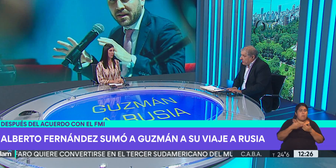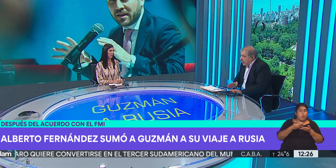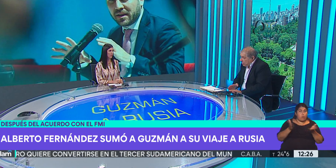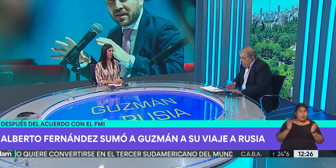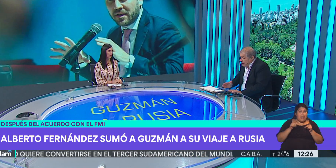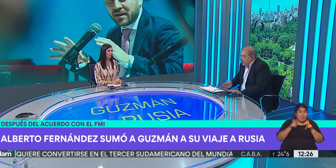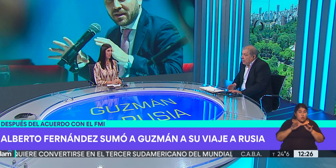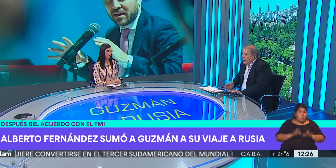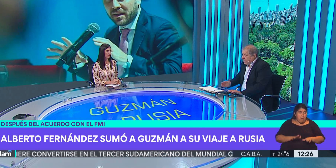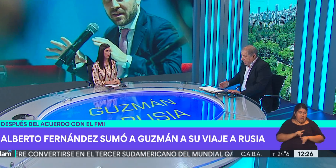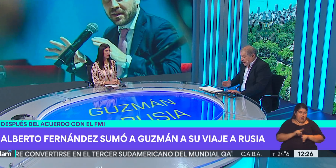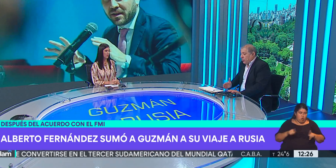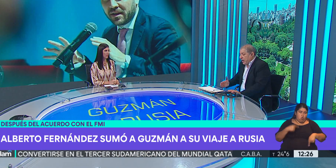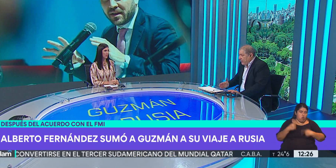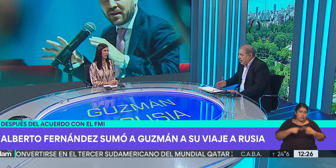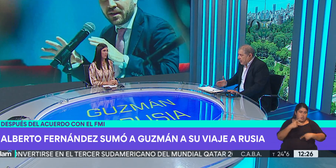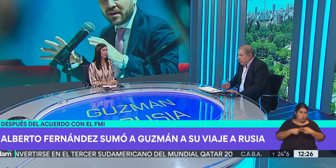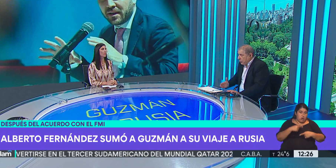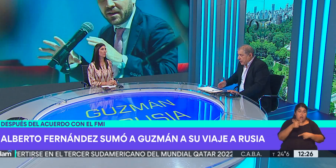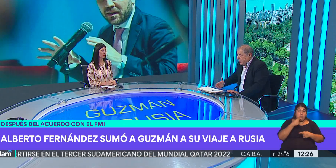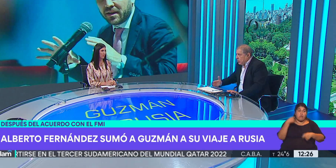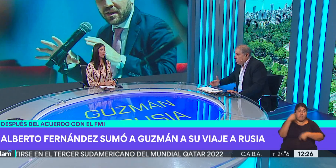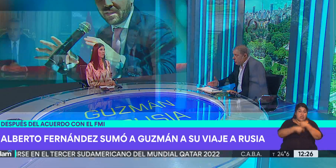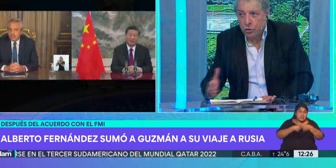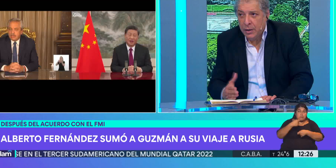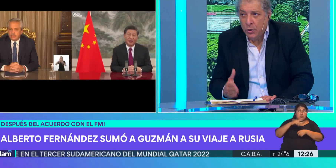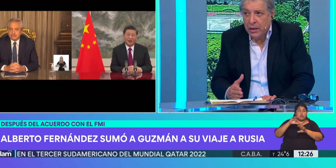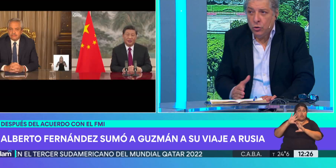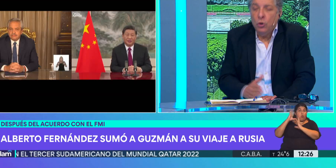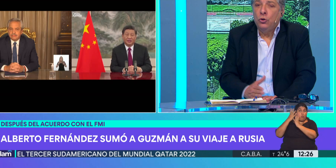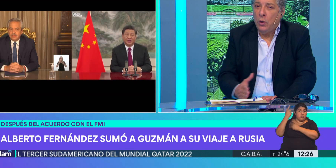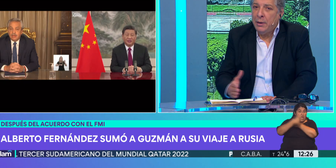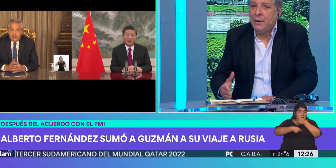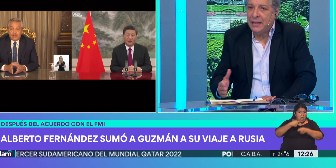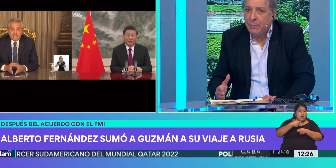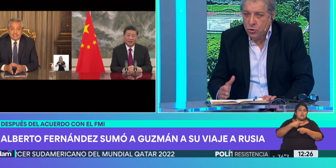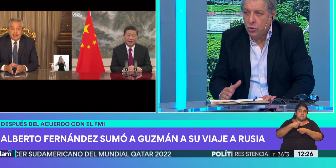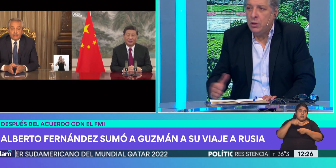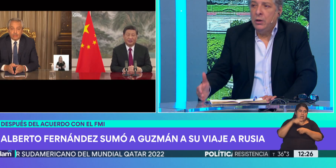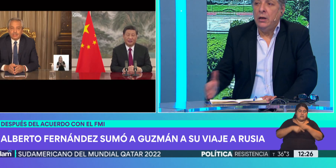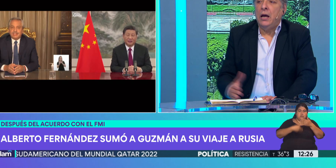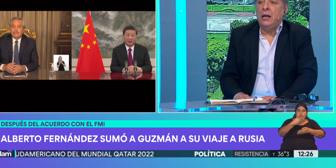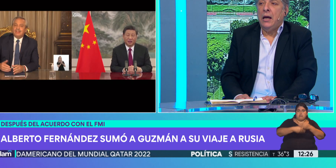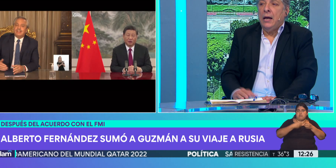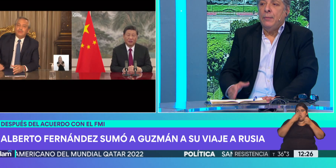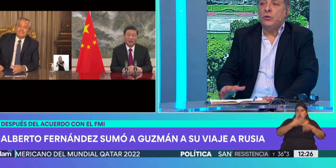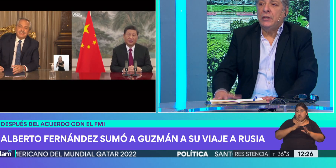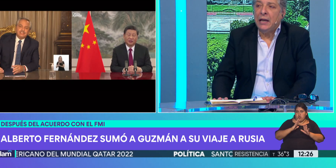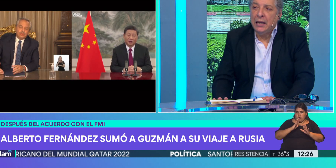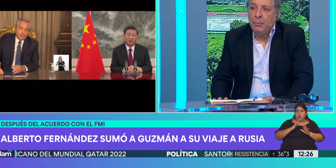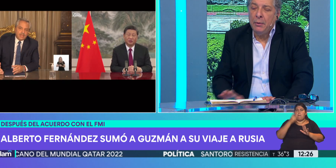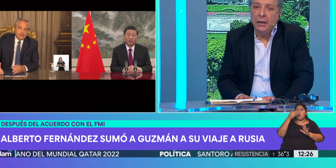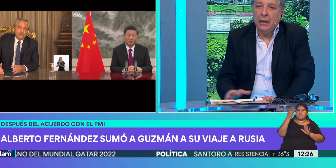sino que por el contrario, va a haber, y dijo, si hay financiamiento internacional de otros organismos de crédito, todavía va a ser mayor el